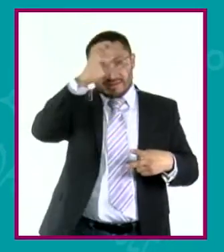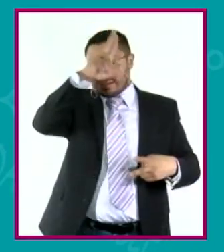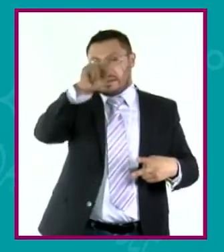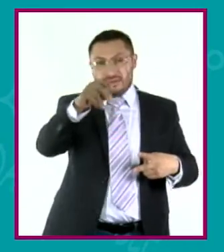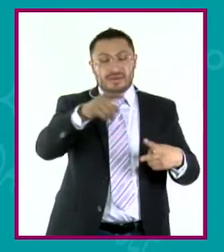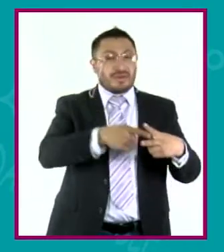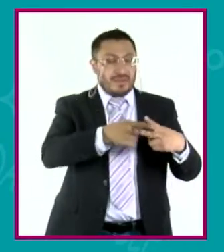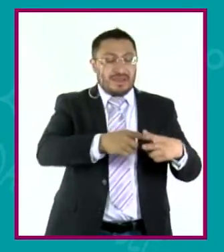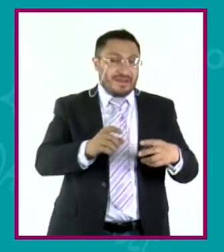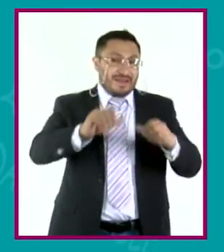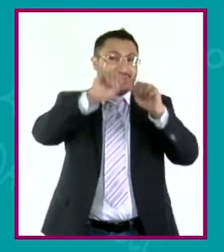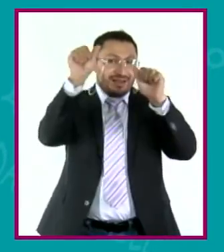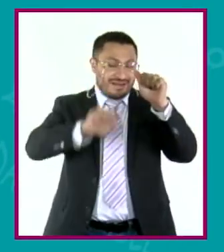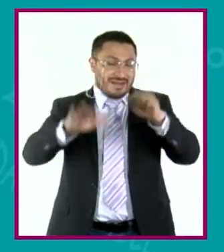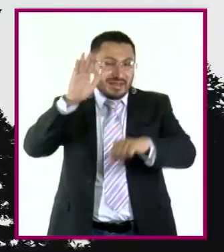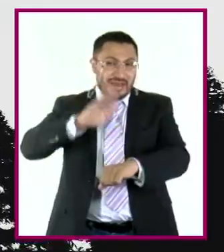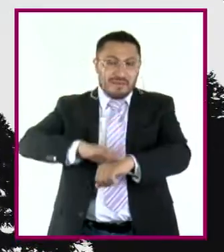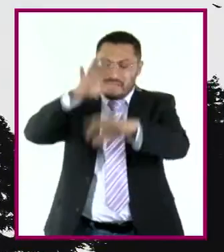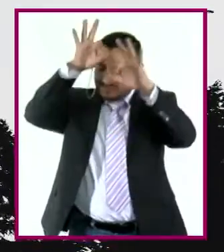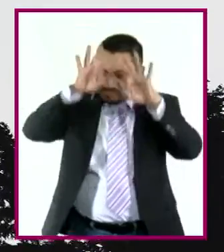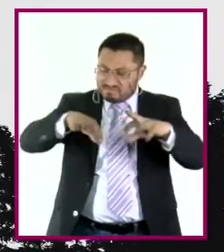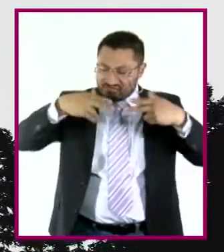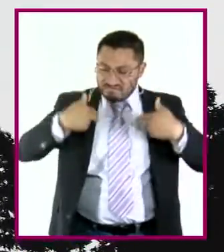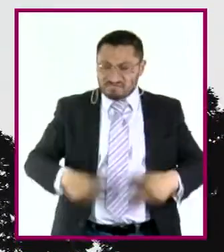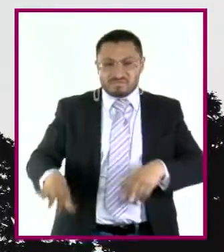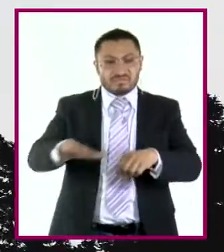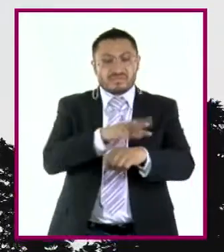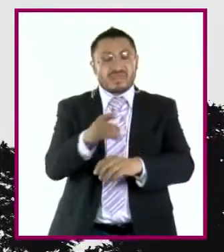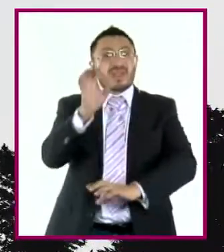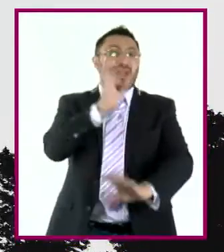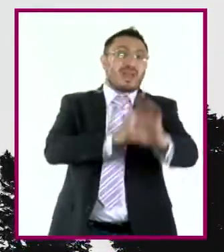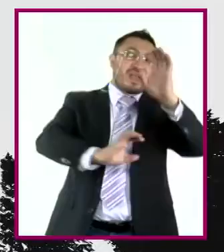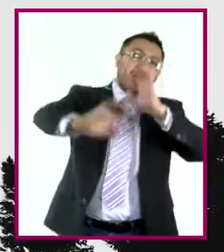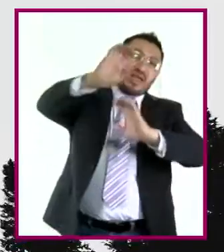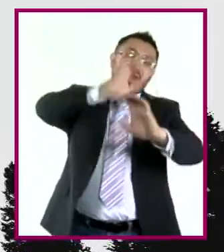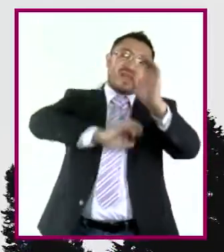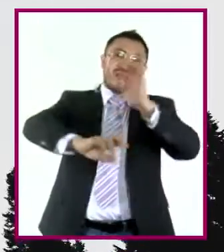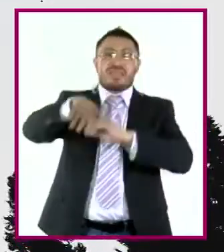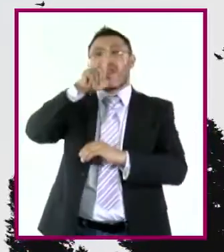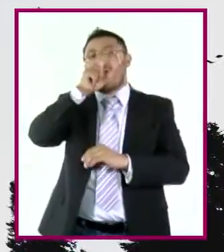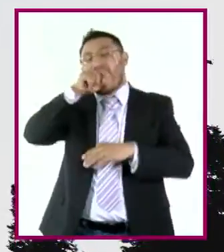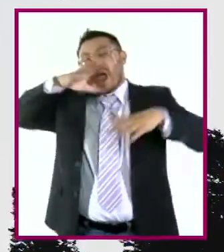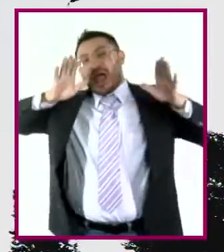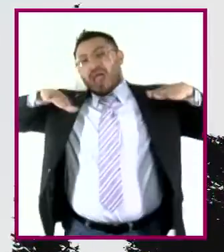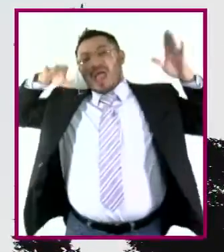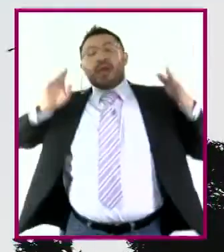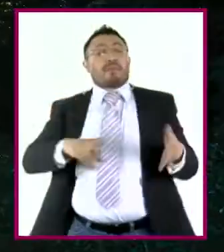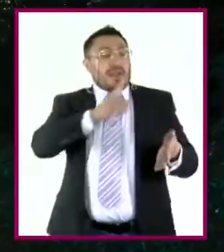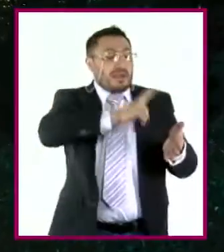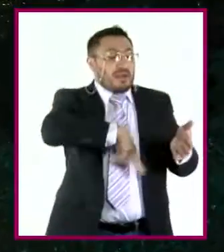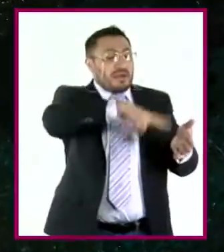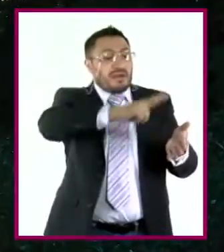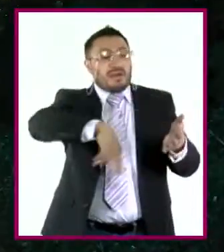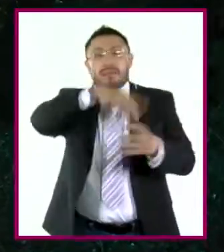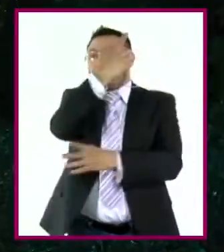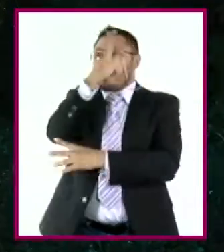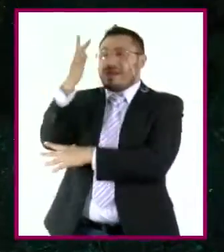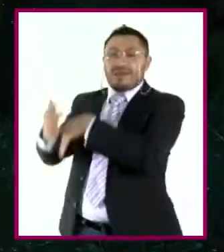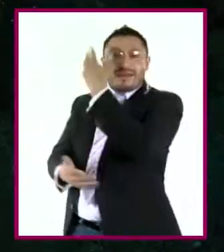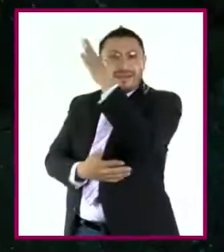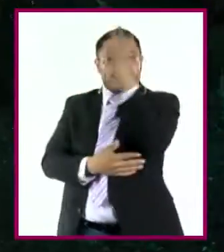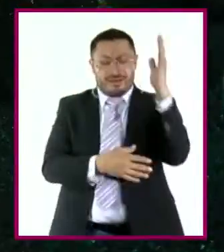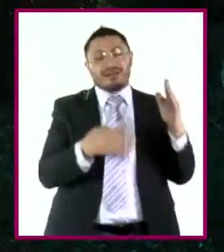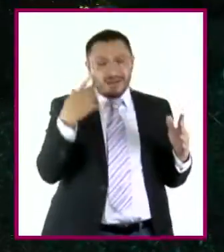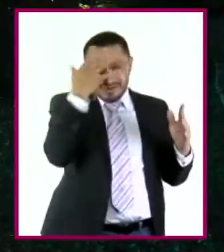arte más humano, porque cantar, cantan los pájaros, pintar la naturaleza hace paisajes maravillosos,